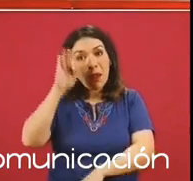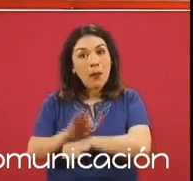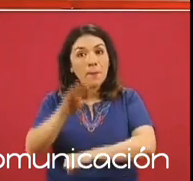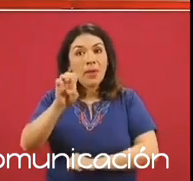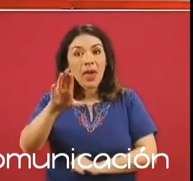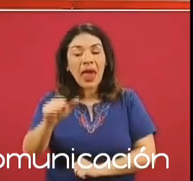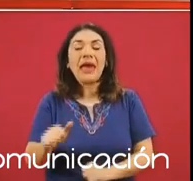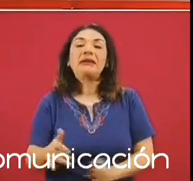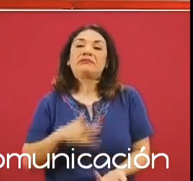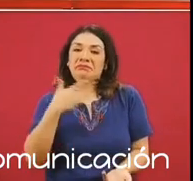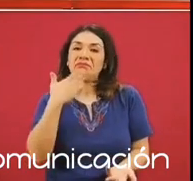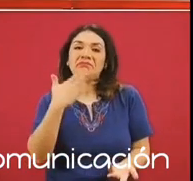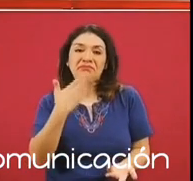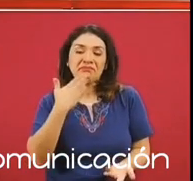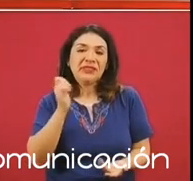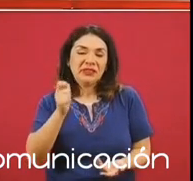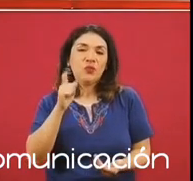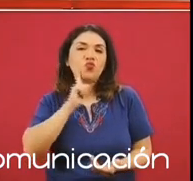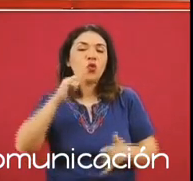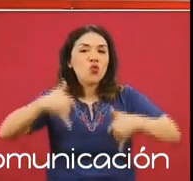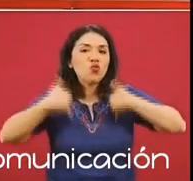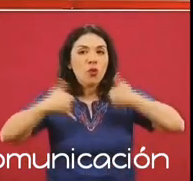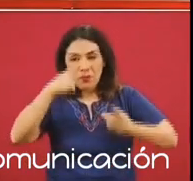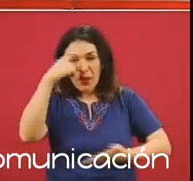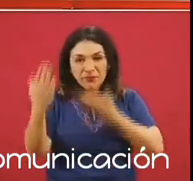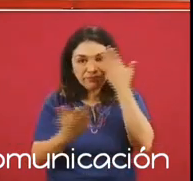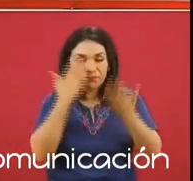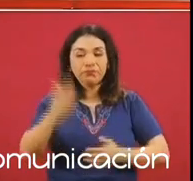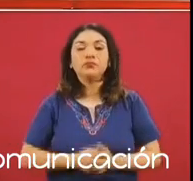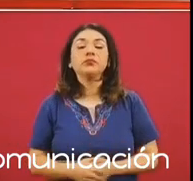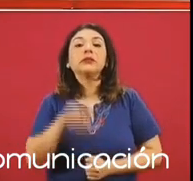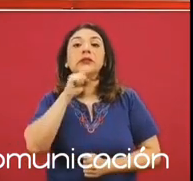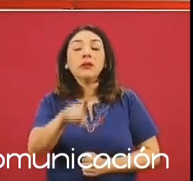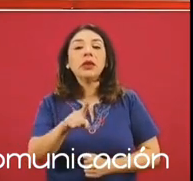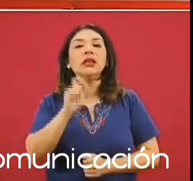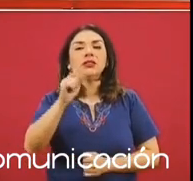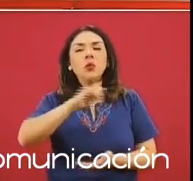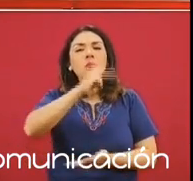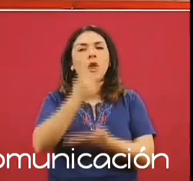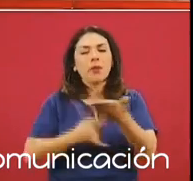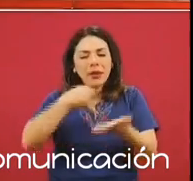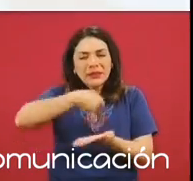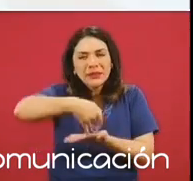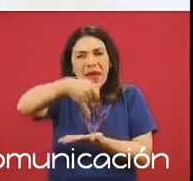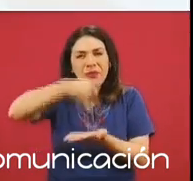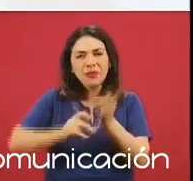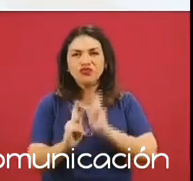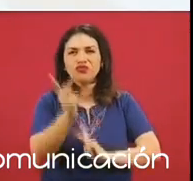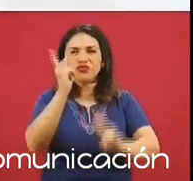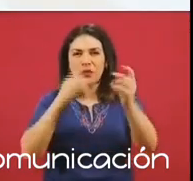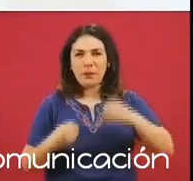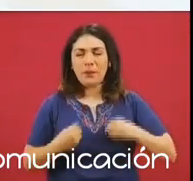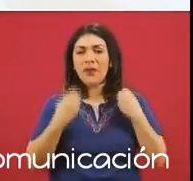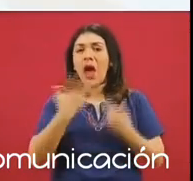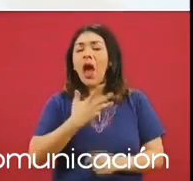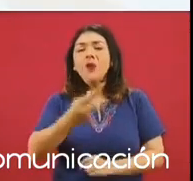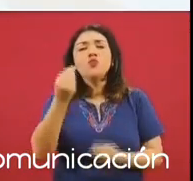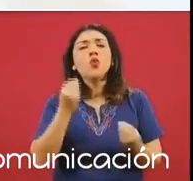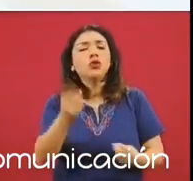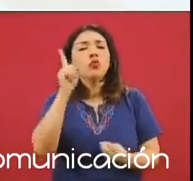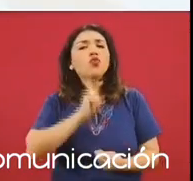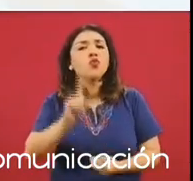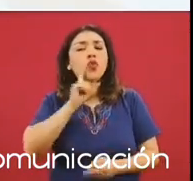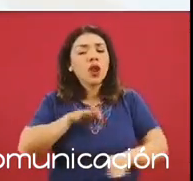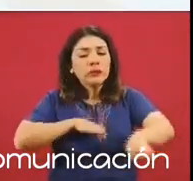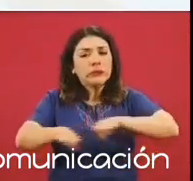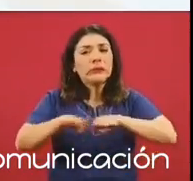mujeres, jóvenes, estudiantes. También en el caso de Sembrando Vida, tenemos muchas campesinas que